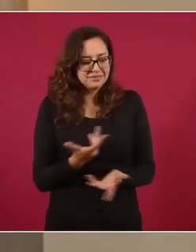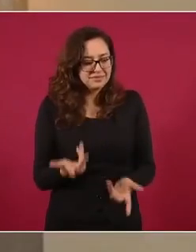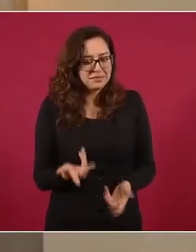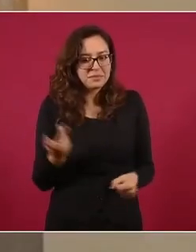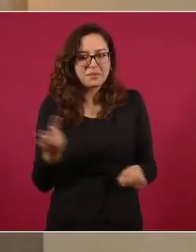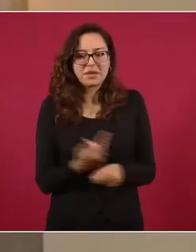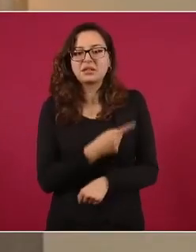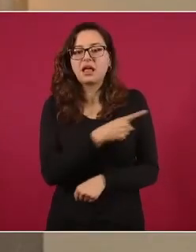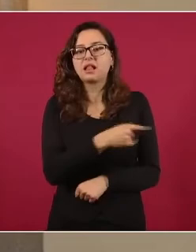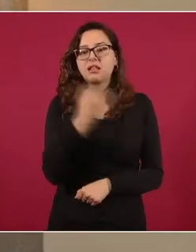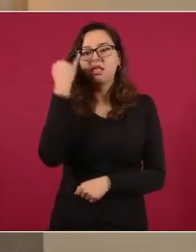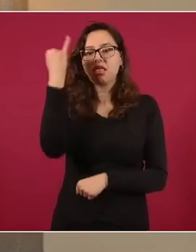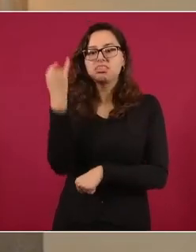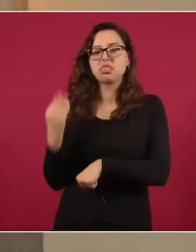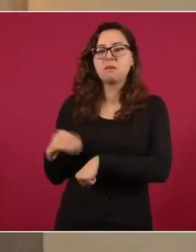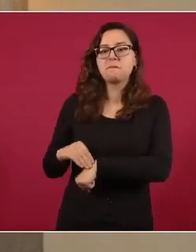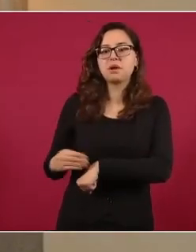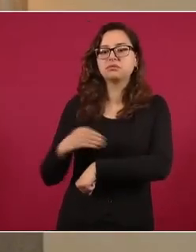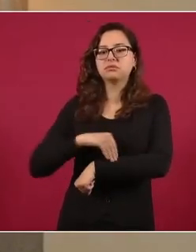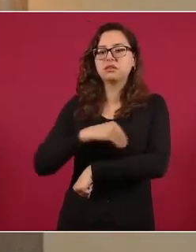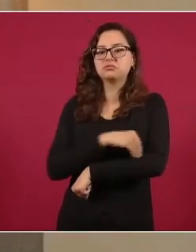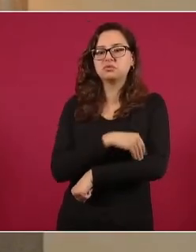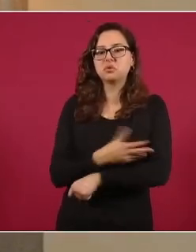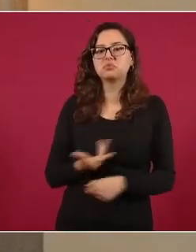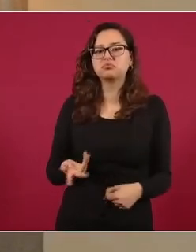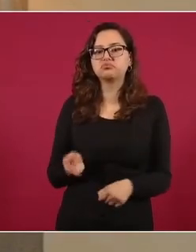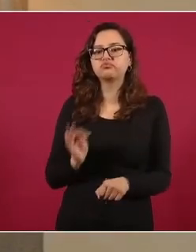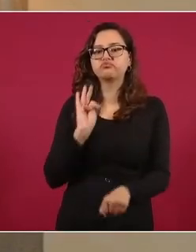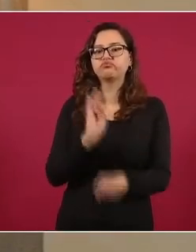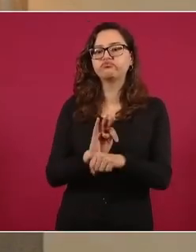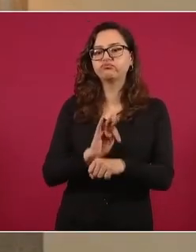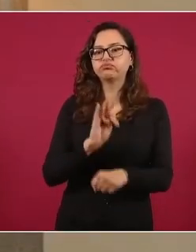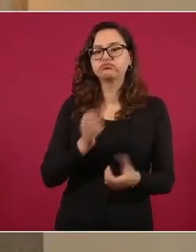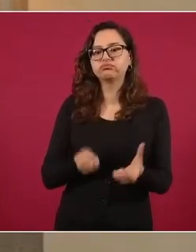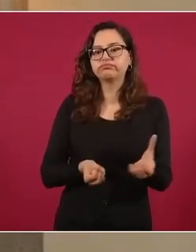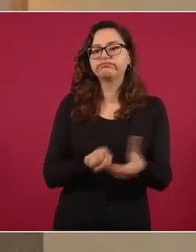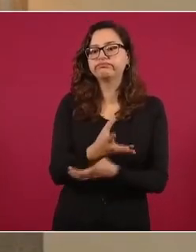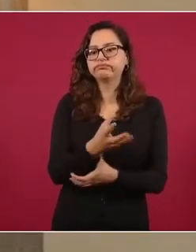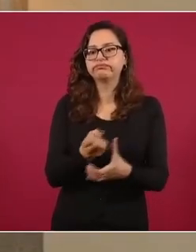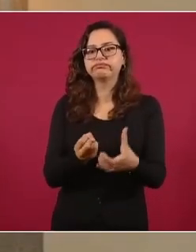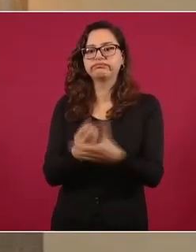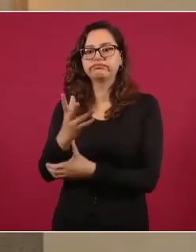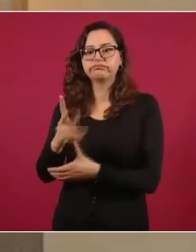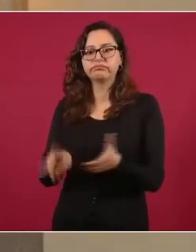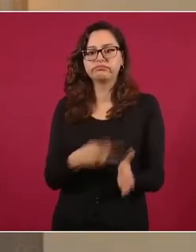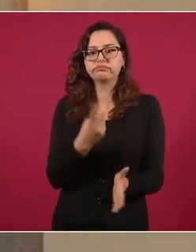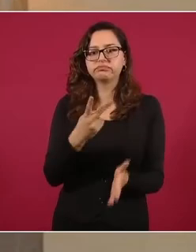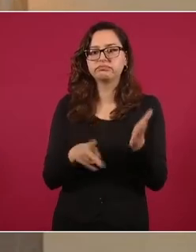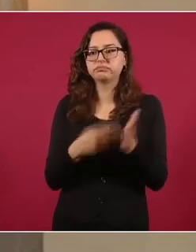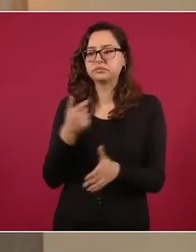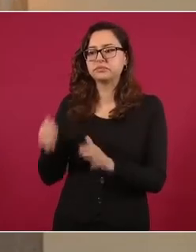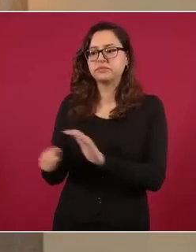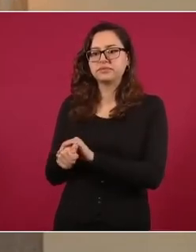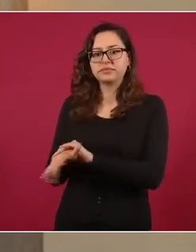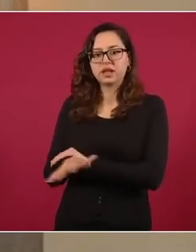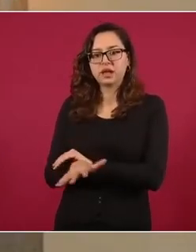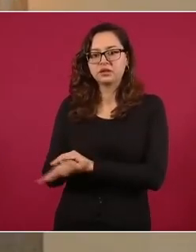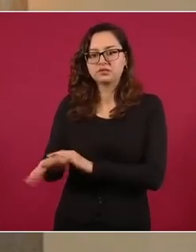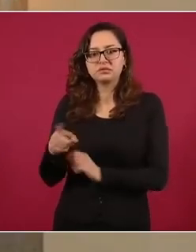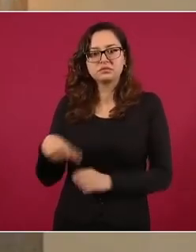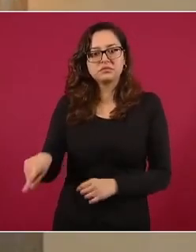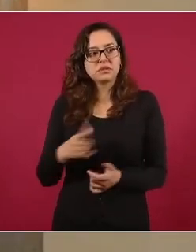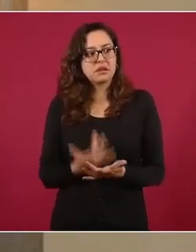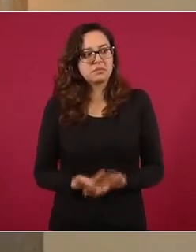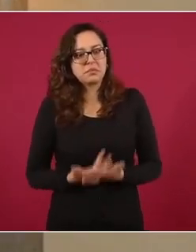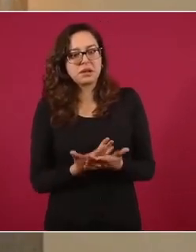pretexto para no hacer justicia a las víctimas de los hechos de Ayotzinapa, por lo cual se va a